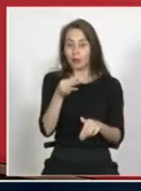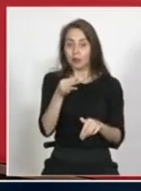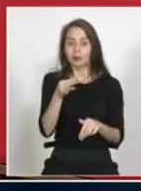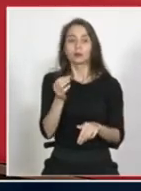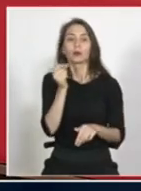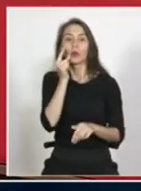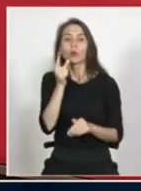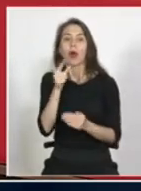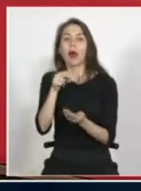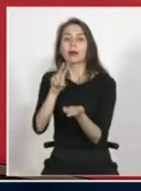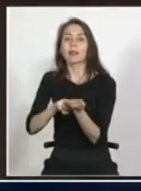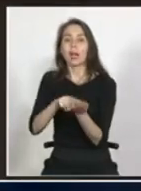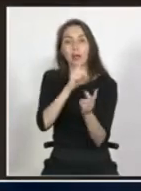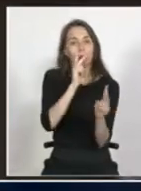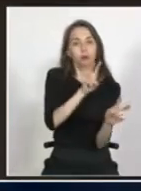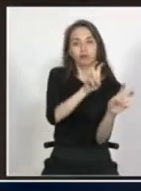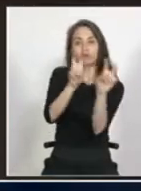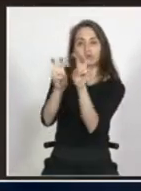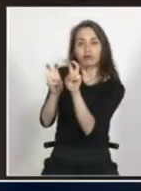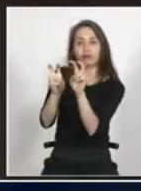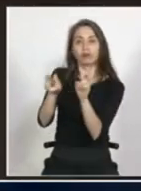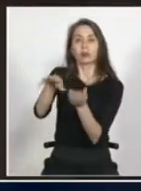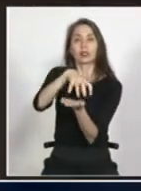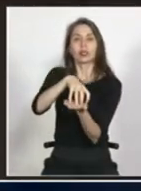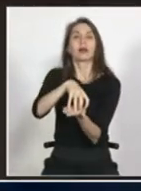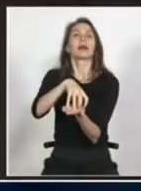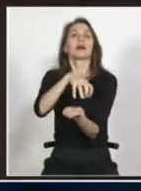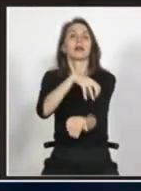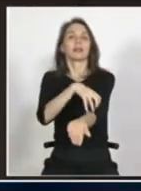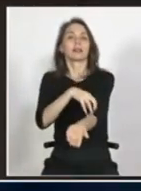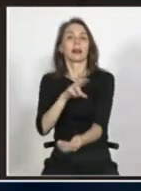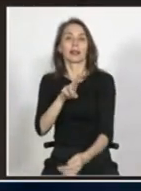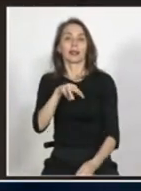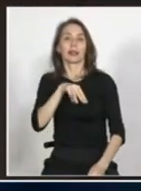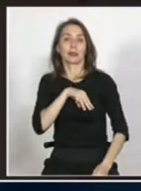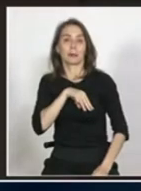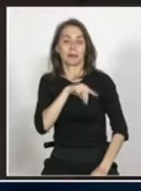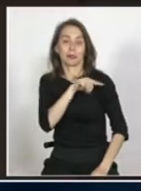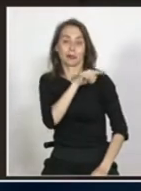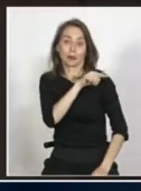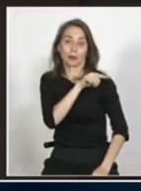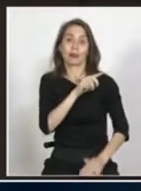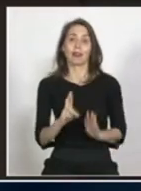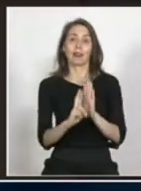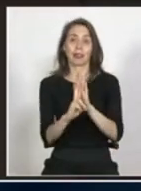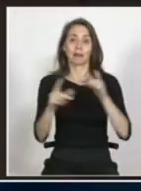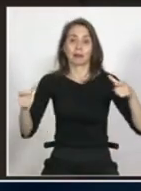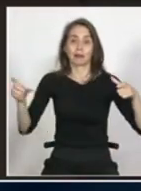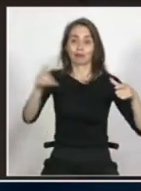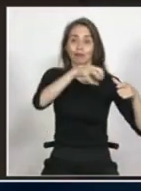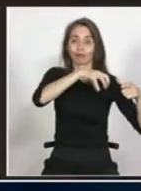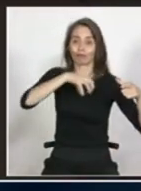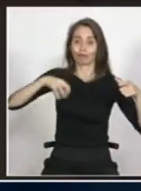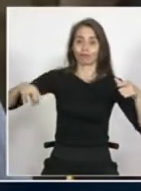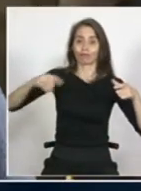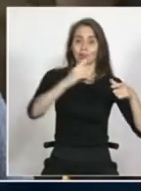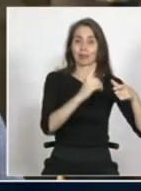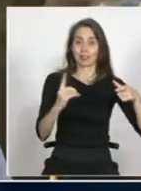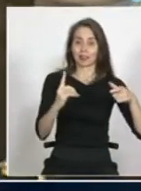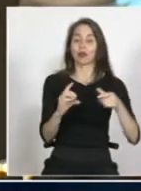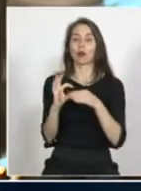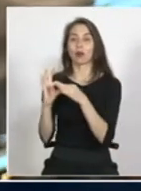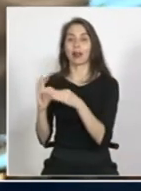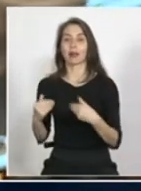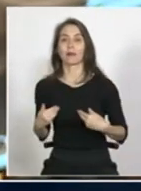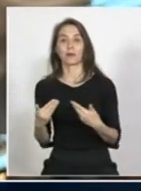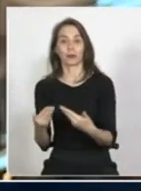la realidad que usted observa en la región metropolitana, específicamente en el tuito que usted representa? Sí, a ver, primero, gracias por